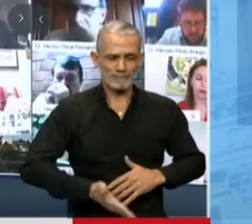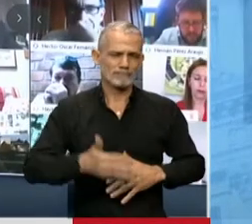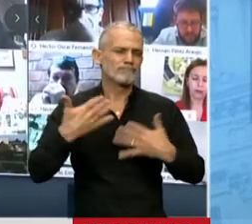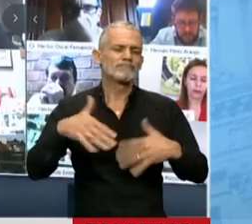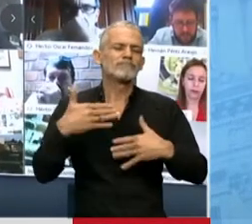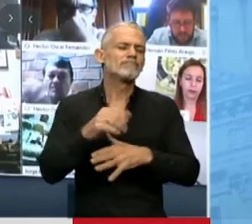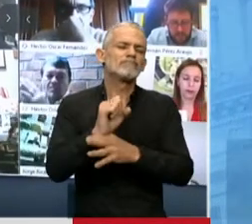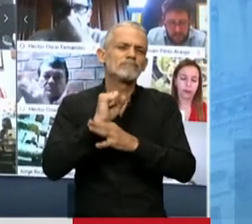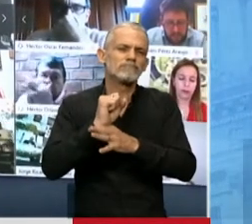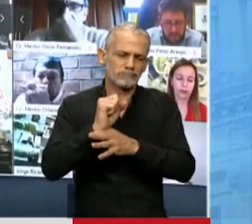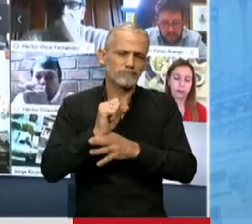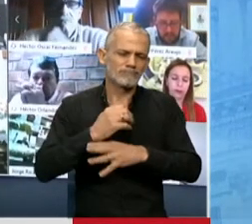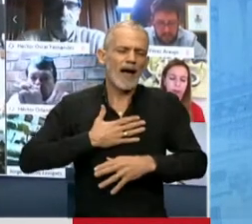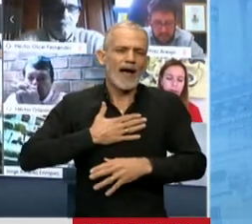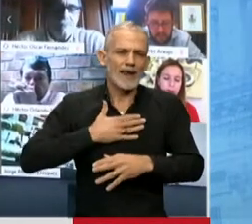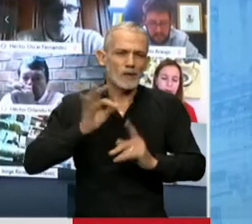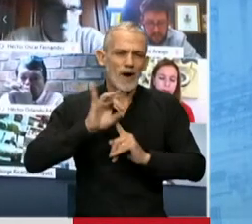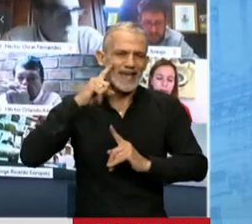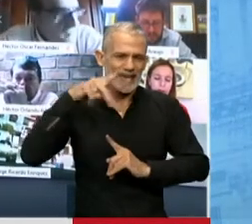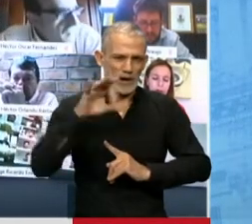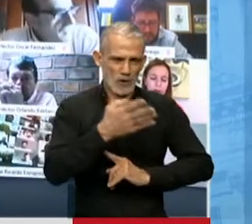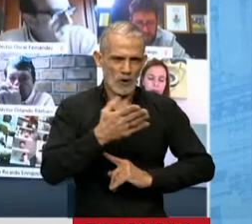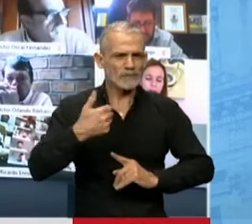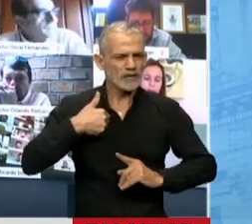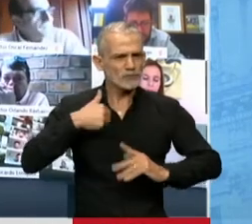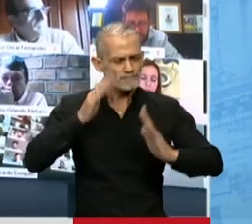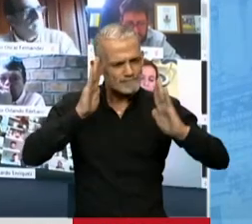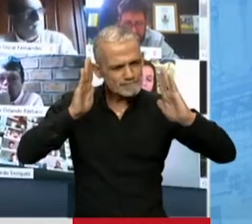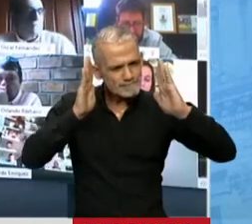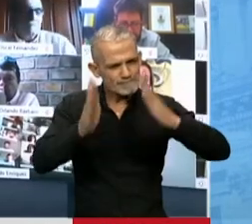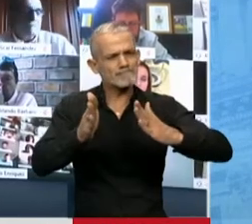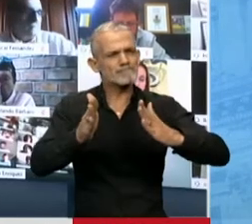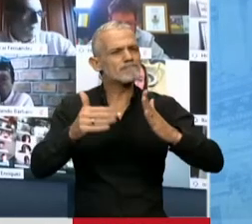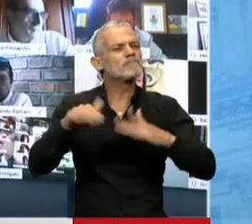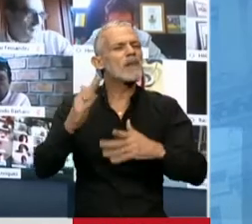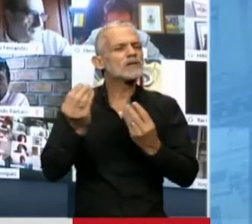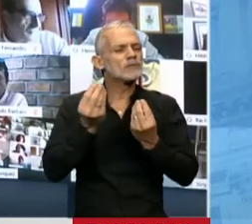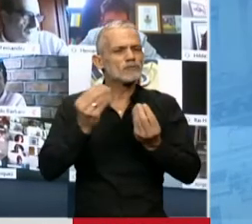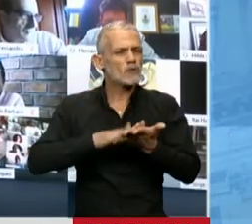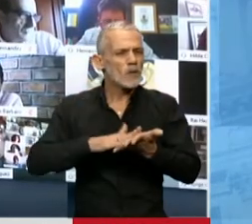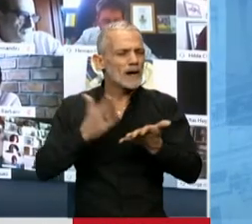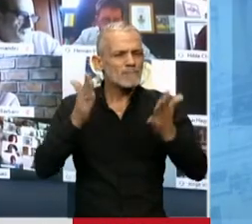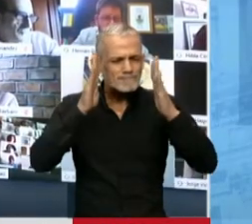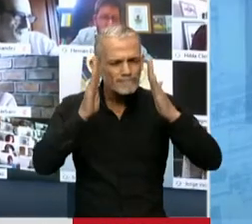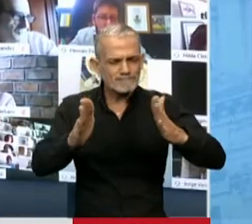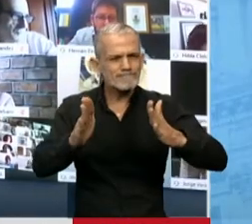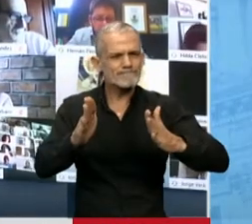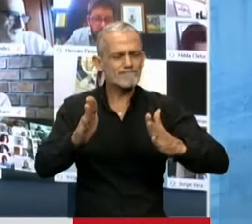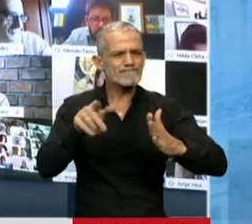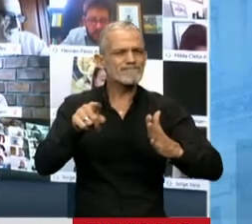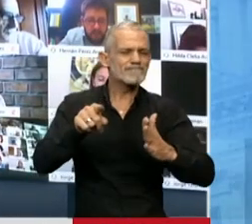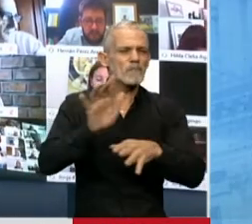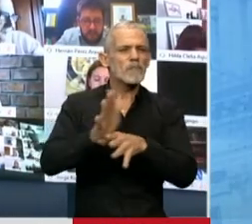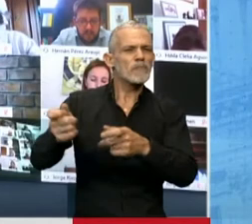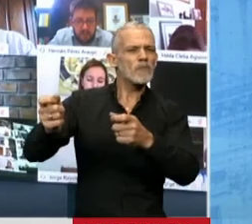grande, de nuestro querido Quino. Bueno, pero yo quiero enfocarme sobre lo que nos